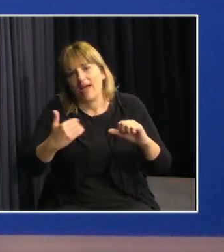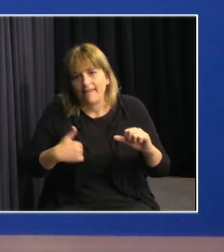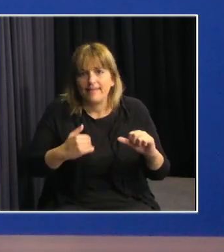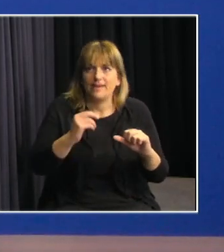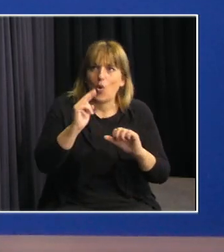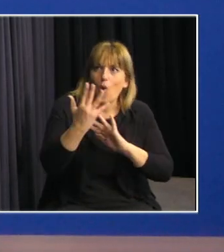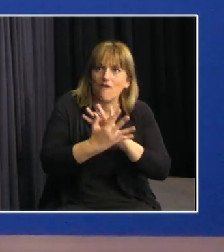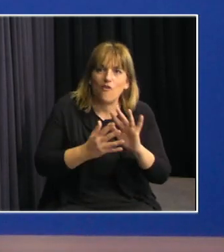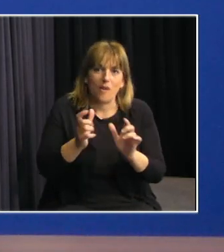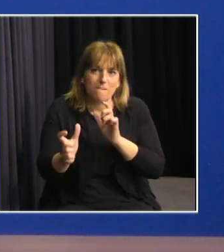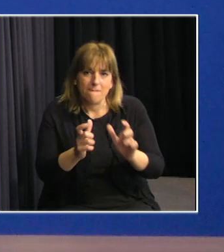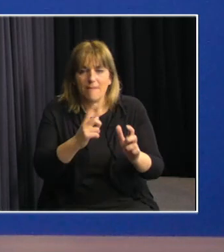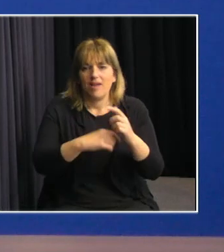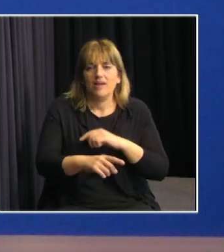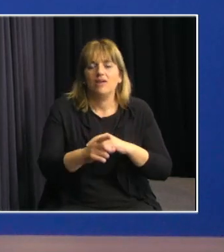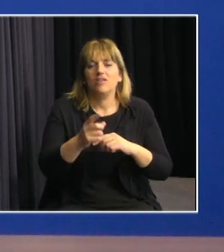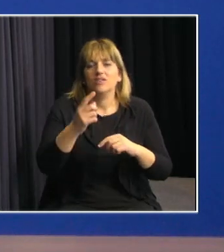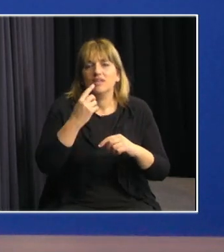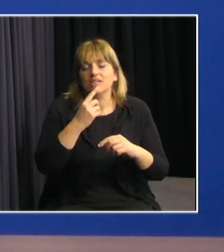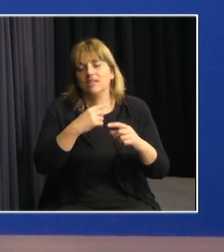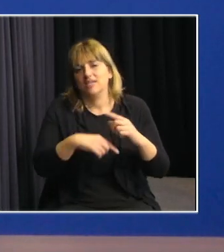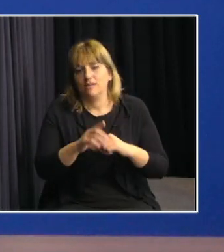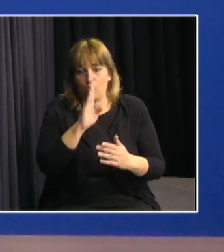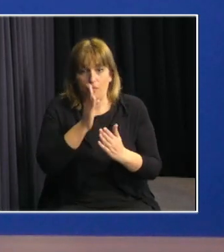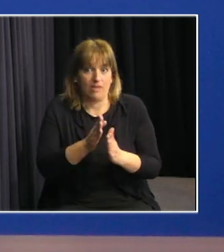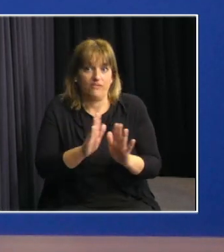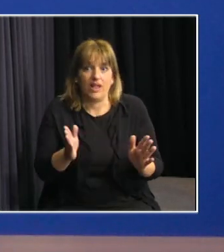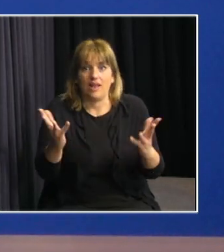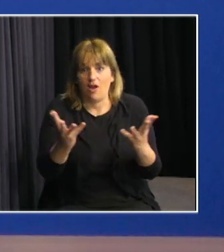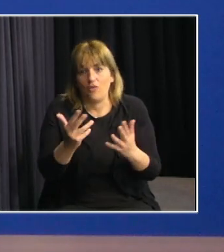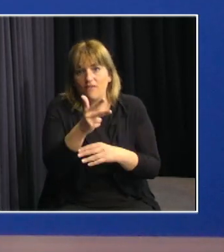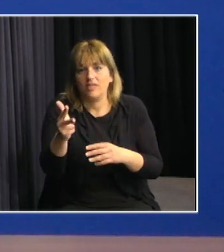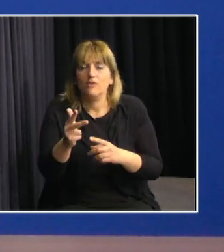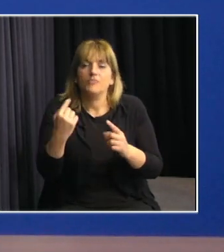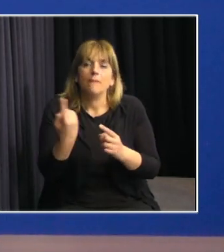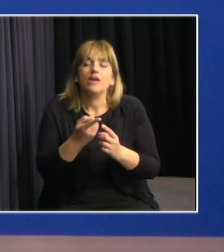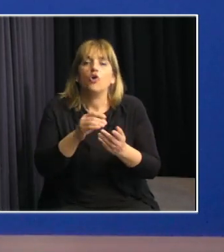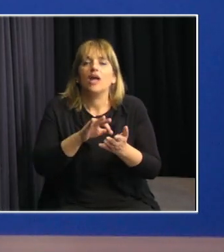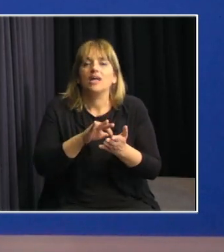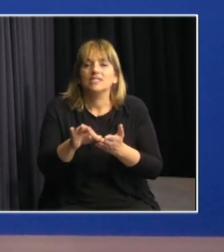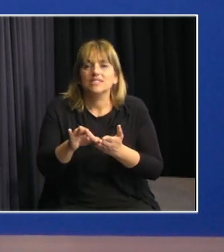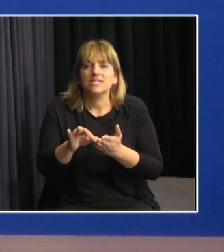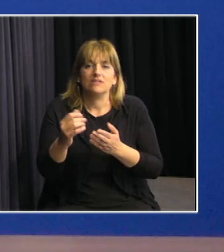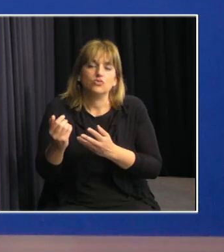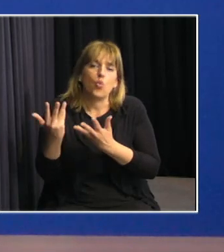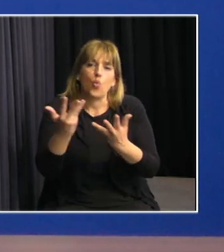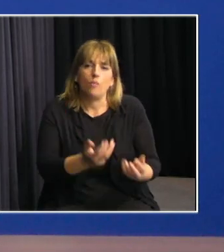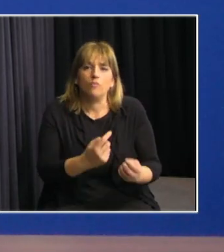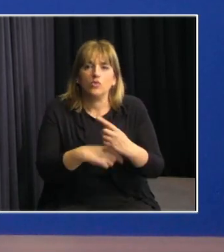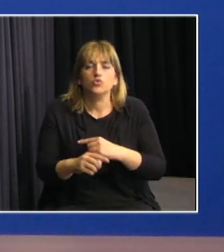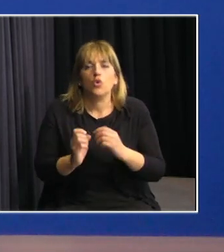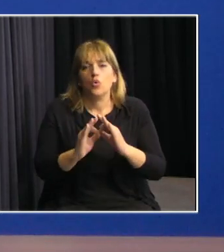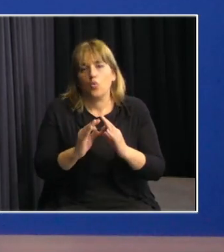avances hasta llegar a producto final. Luego, Uruguay, con la colaboración de la Secretaría de Comunicación Presidencial, le